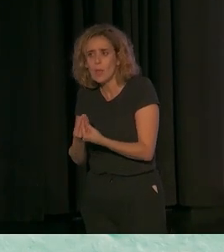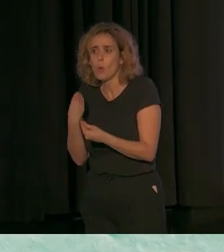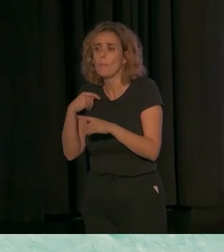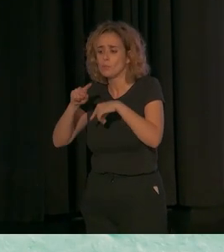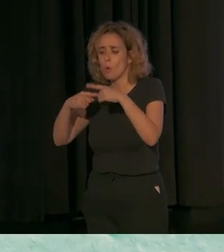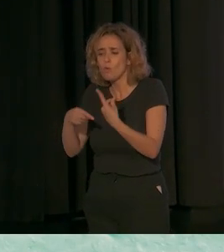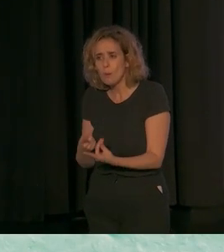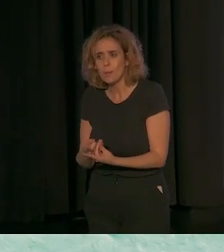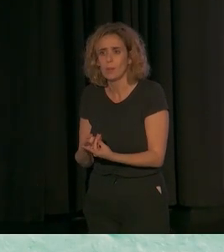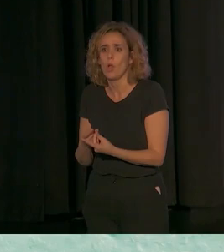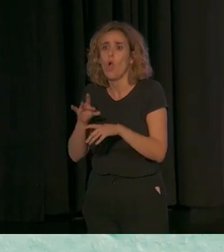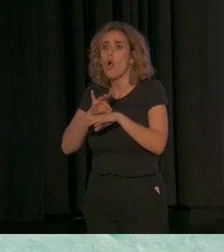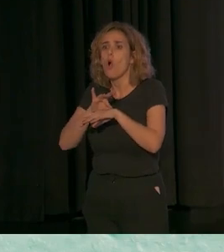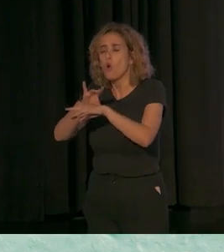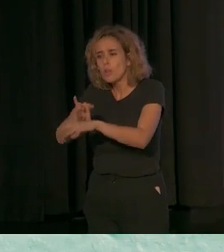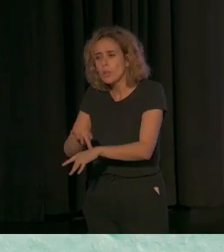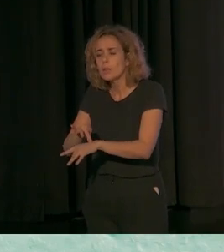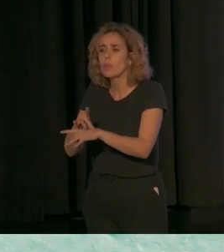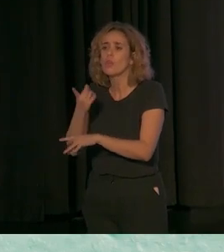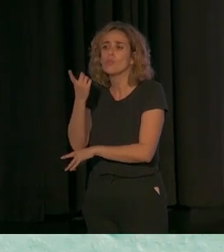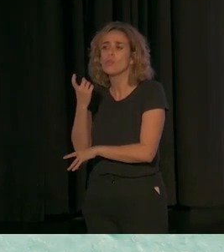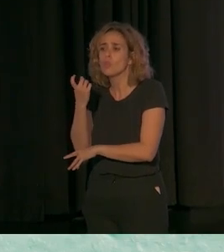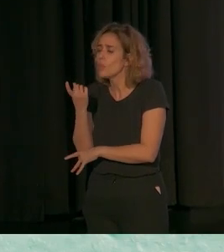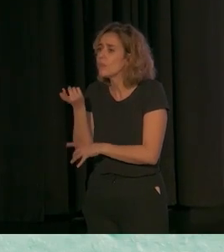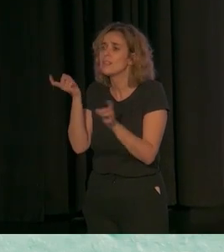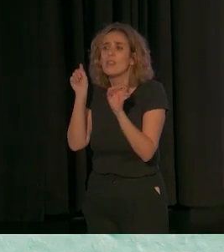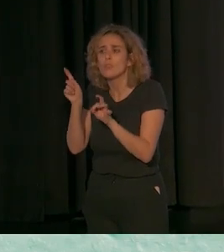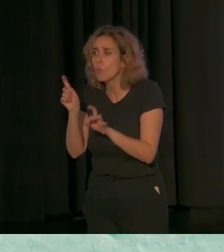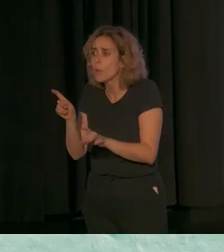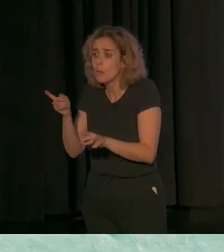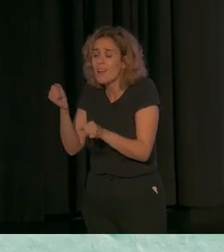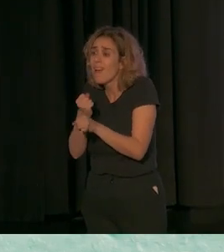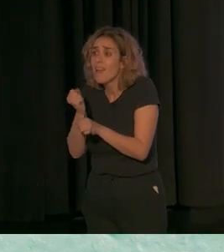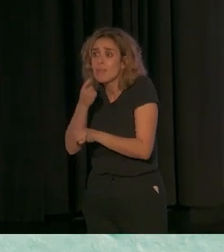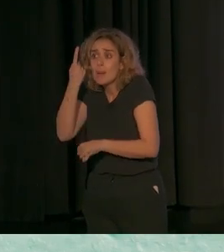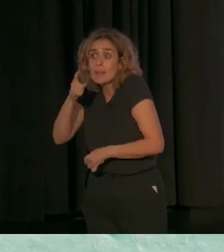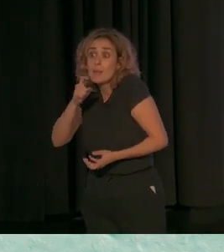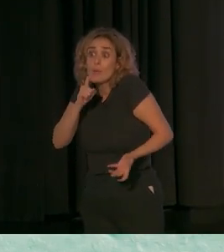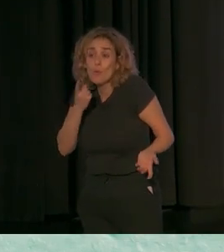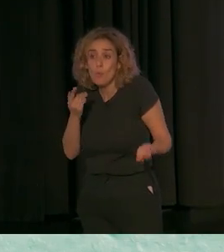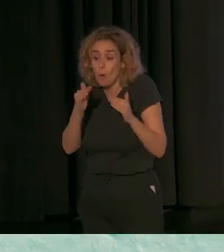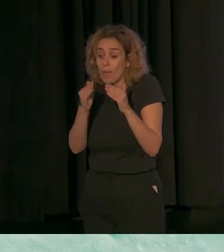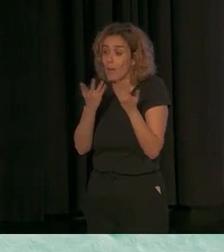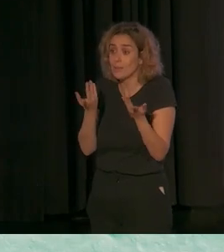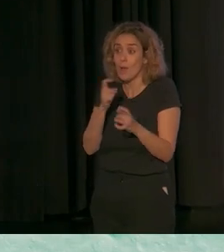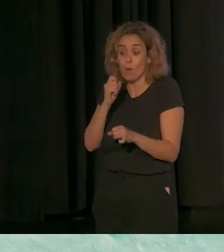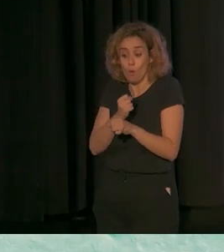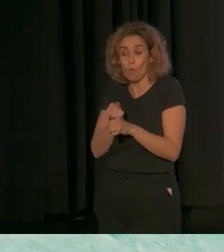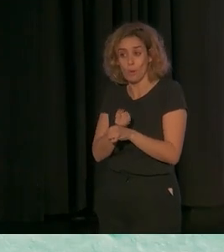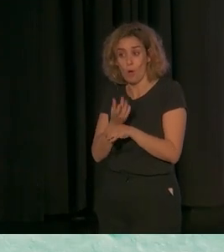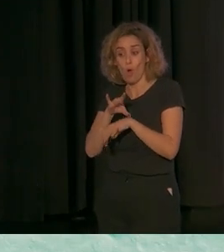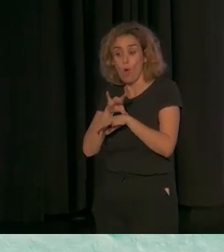recibir orientaciones en cuanto a las necesidades educativas a saber cómo trabajar con el niño en casa. Ya basta a veces de